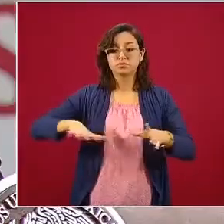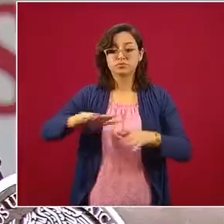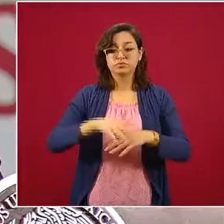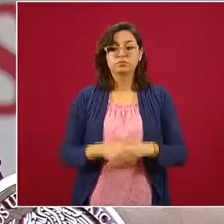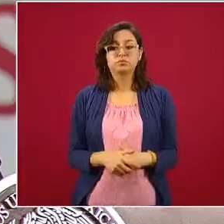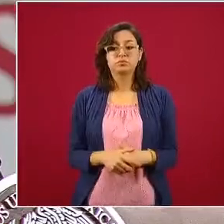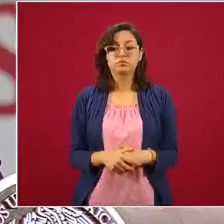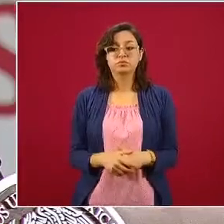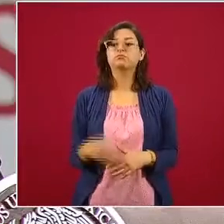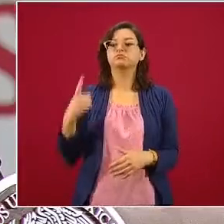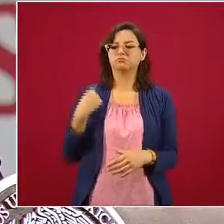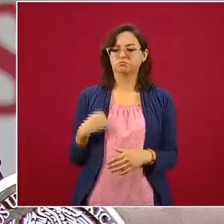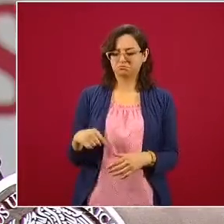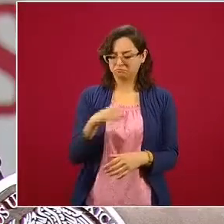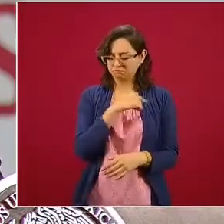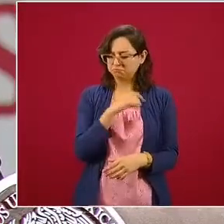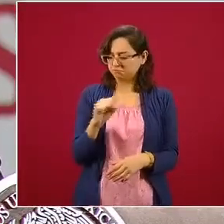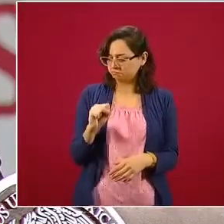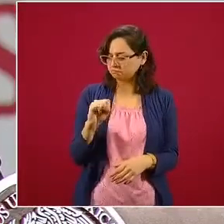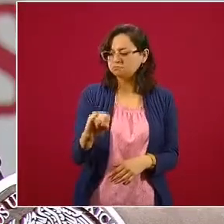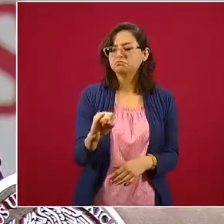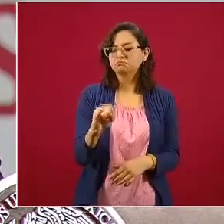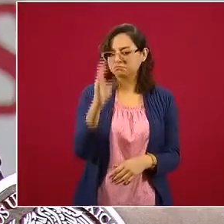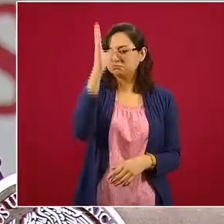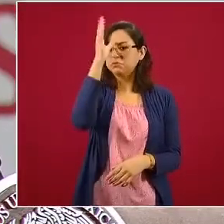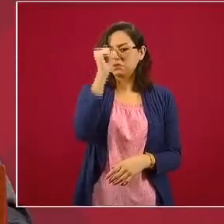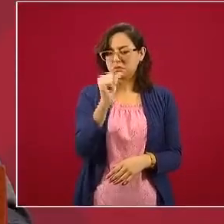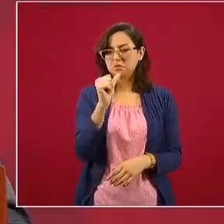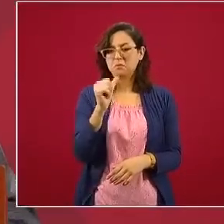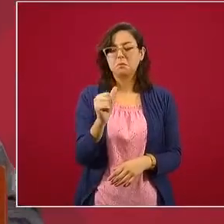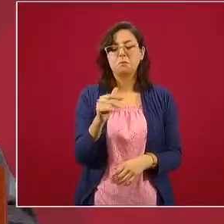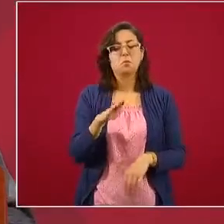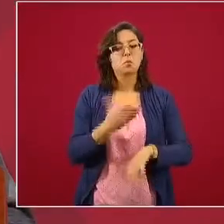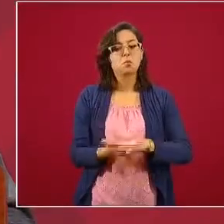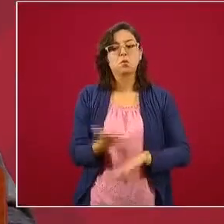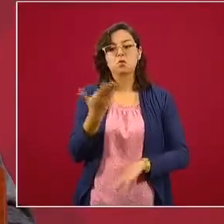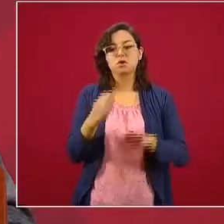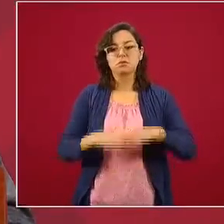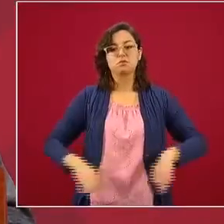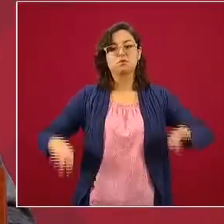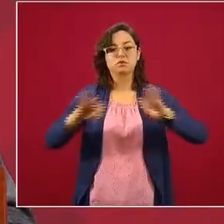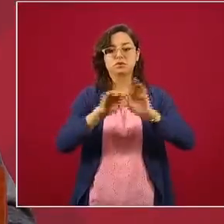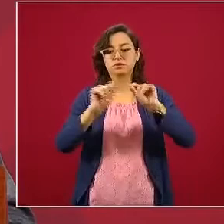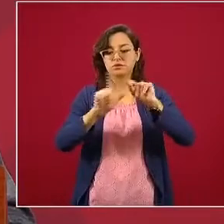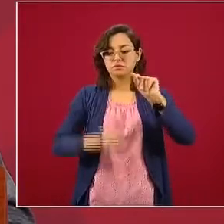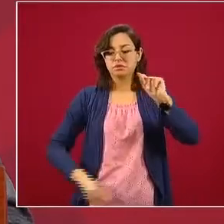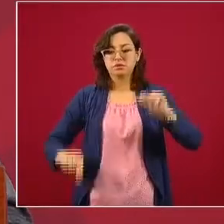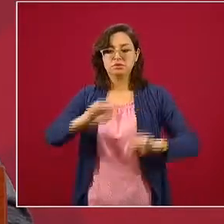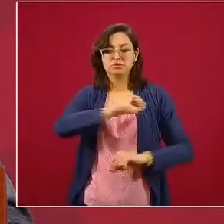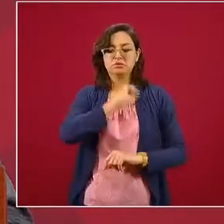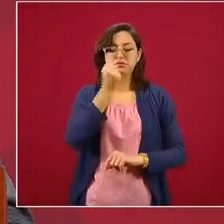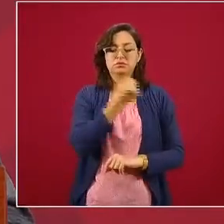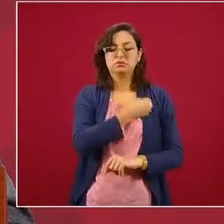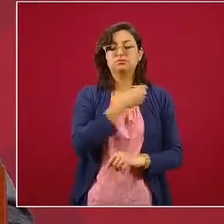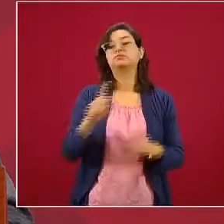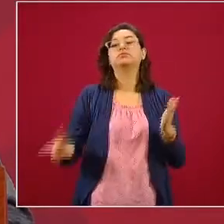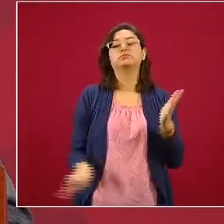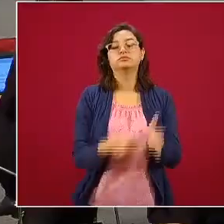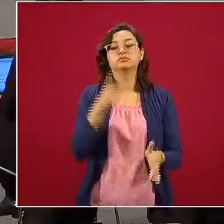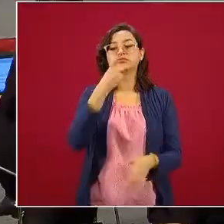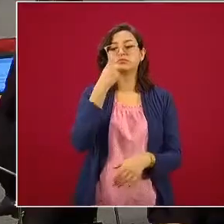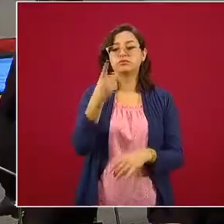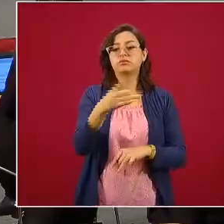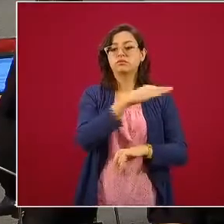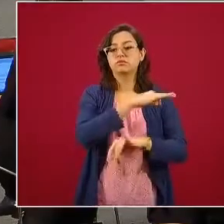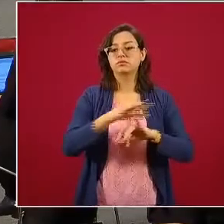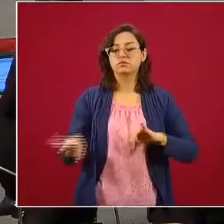esta coyuntura, reconociendo la trascendencia que tiene la salud para el país. Reitero finalmente mi